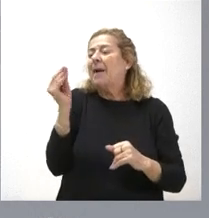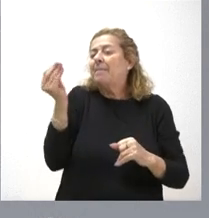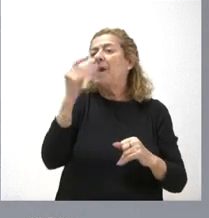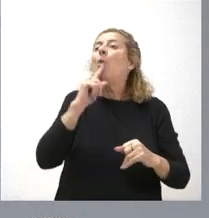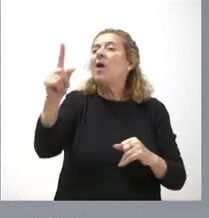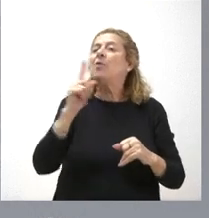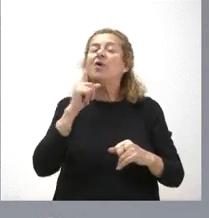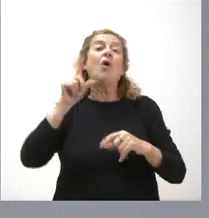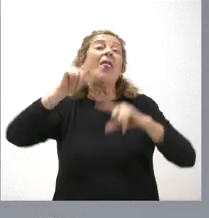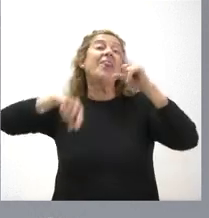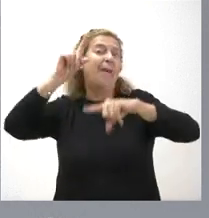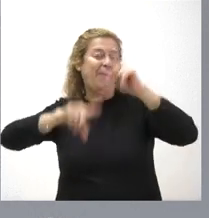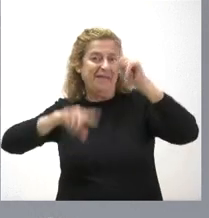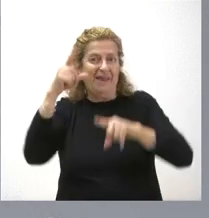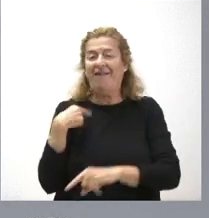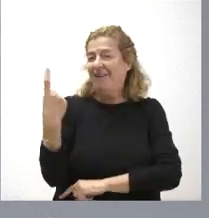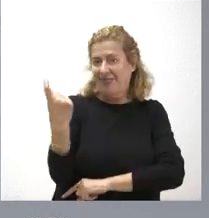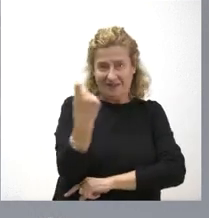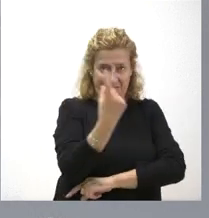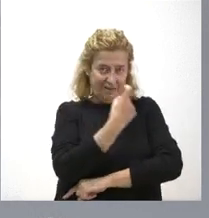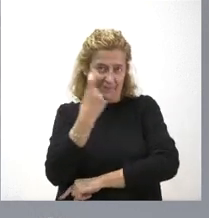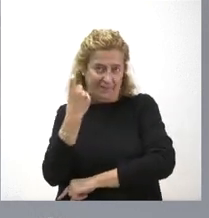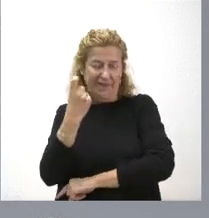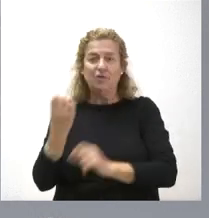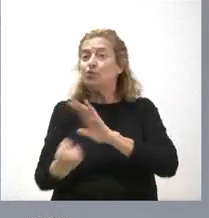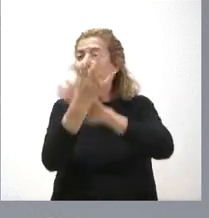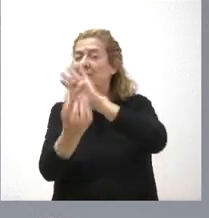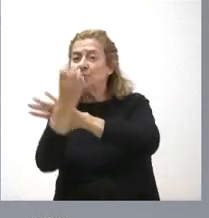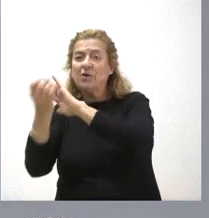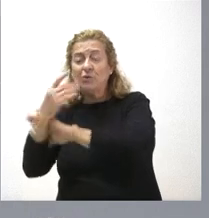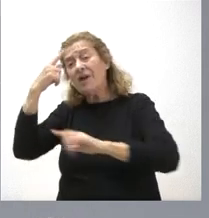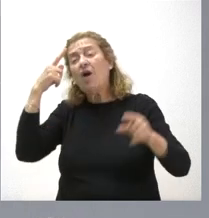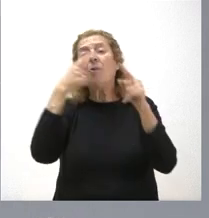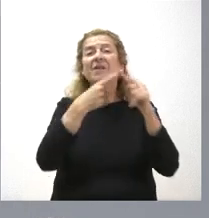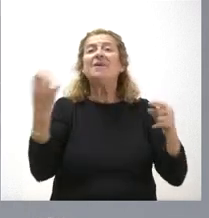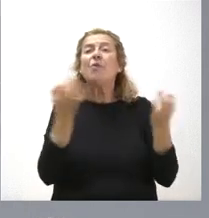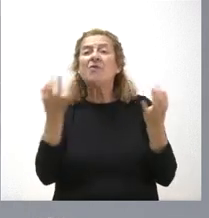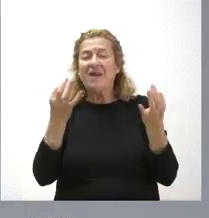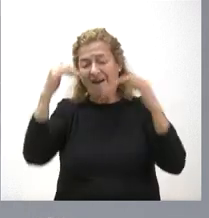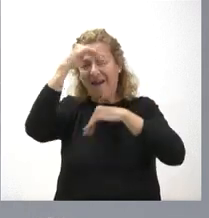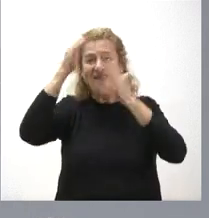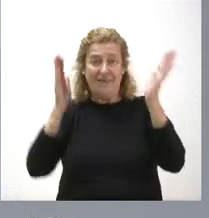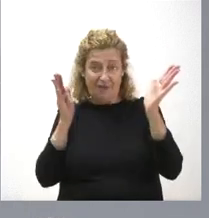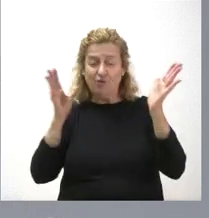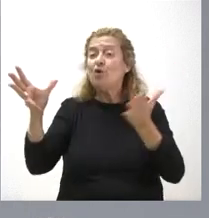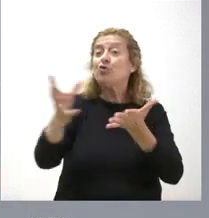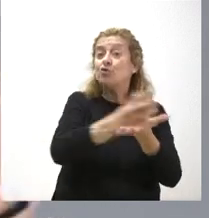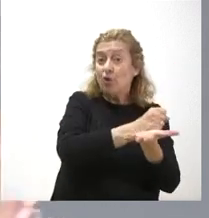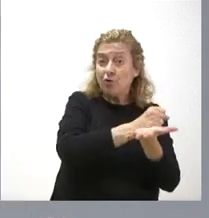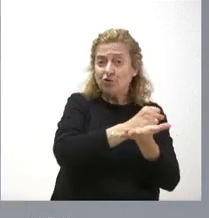en función de las necesidades que vayan surgiendo. El objetivo es atender a todos,